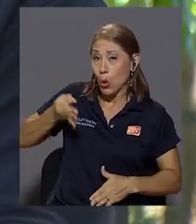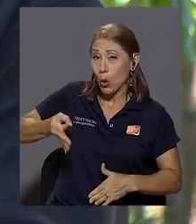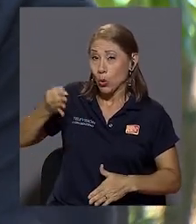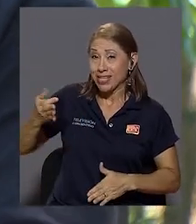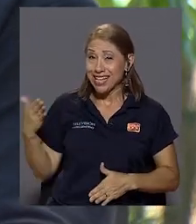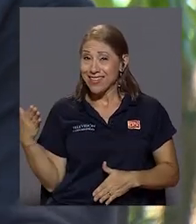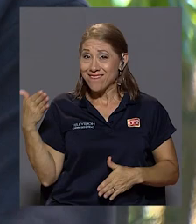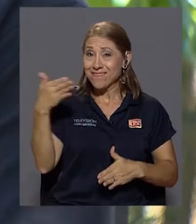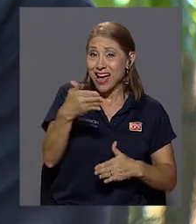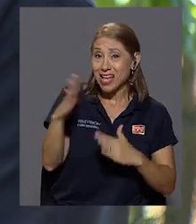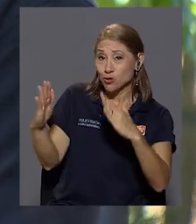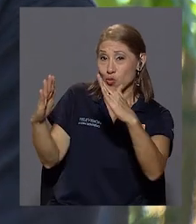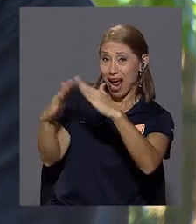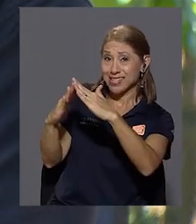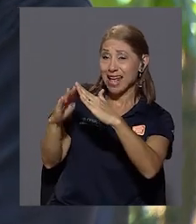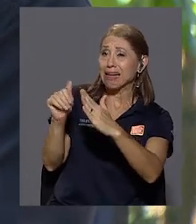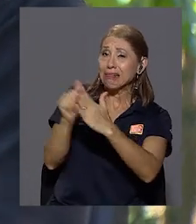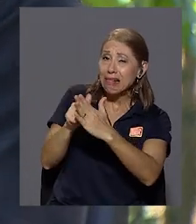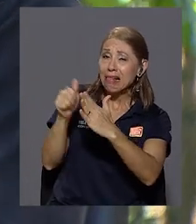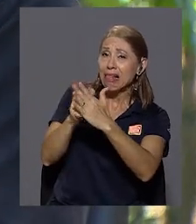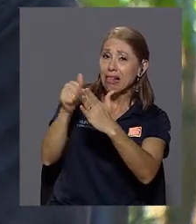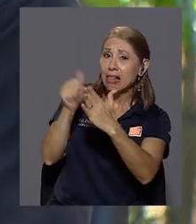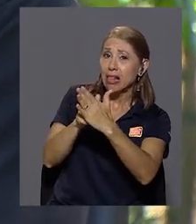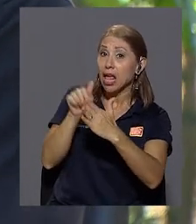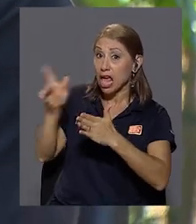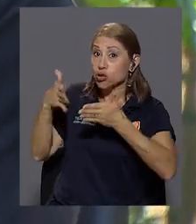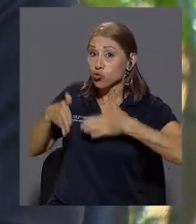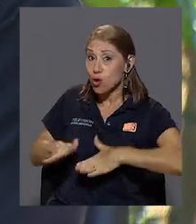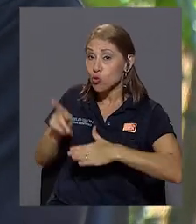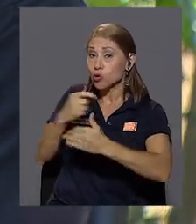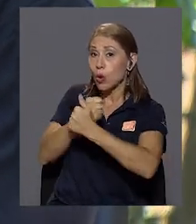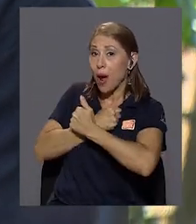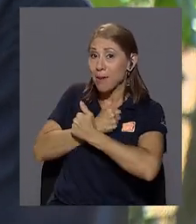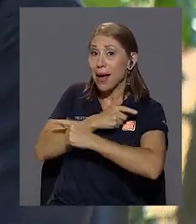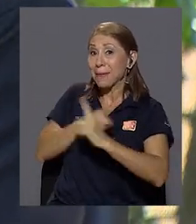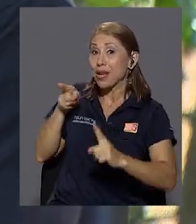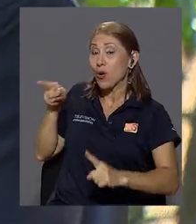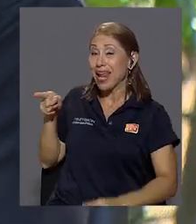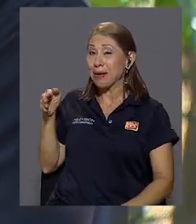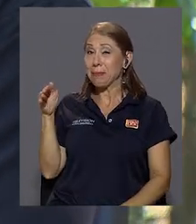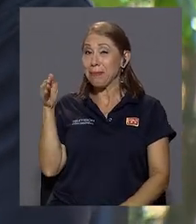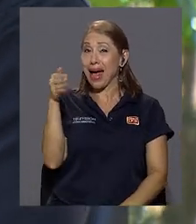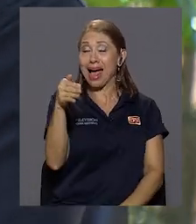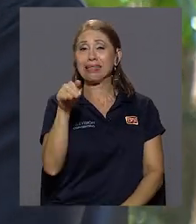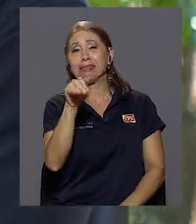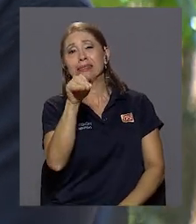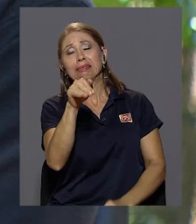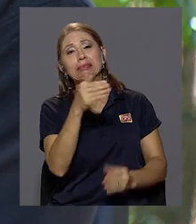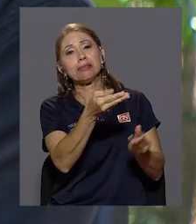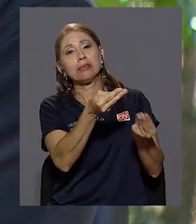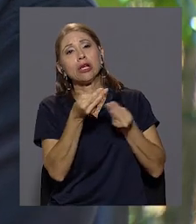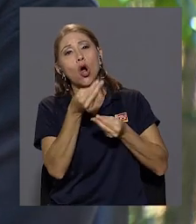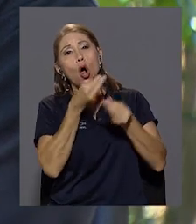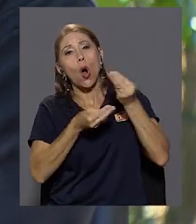de su casa, es su hijo, usted lo ama, pero si él llega todos los días al portón de su casa a pedirle comida,